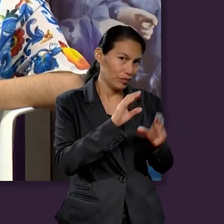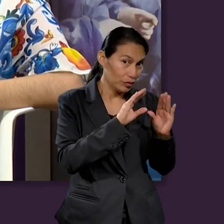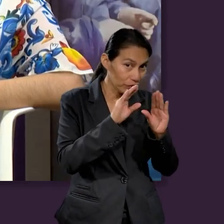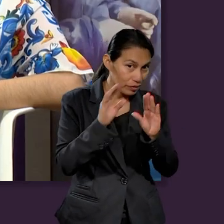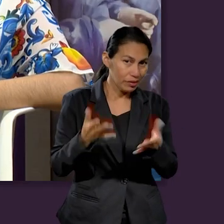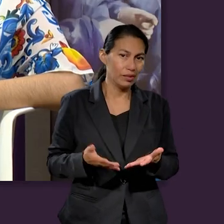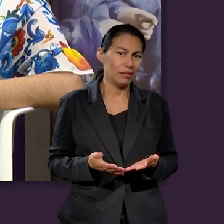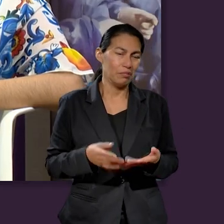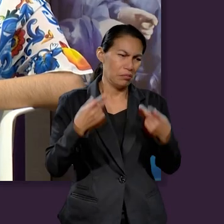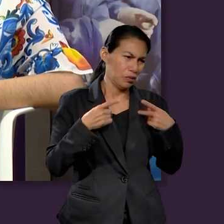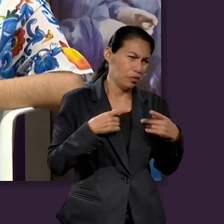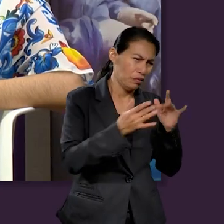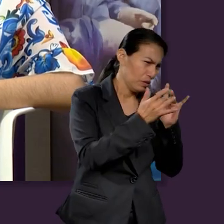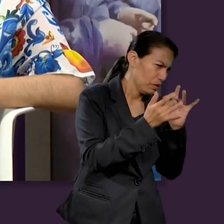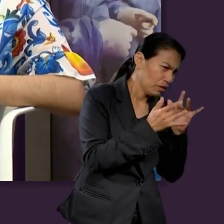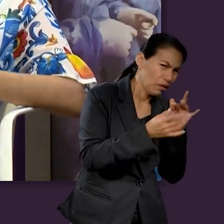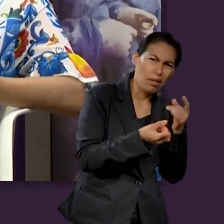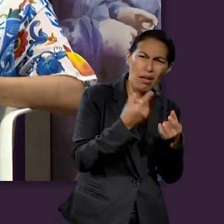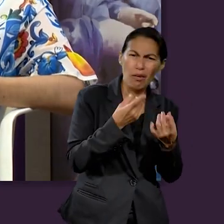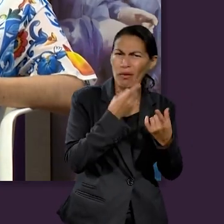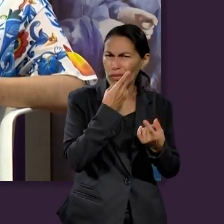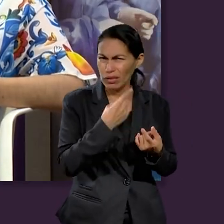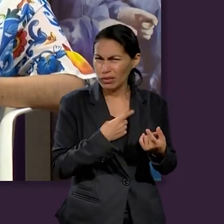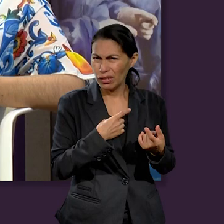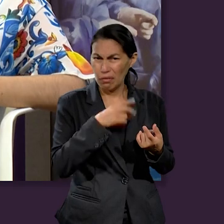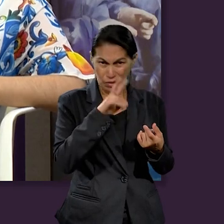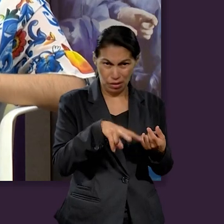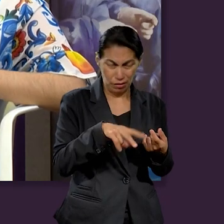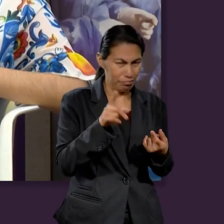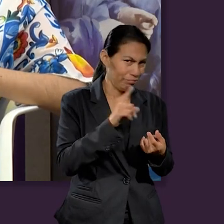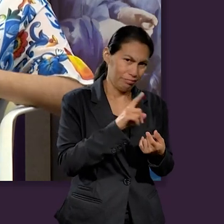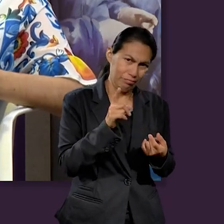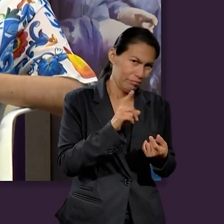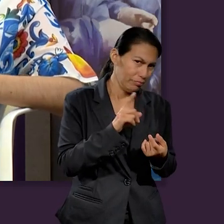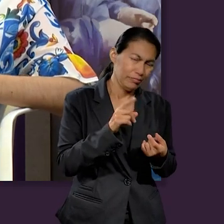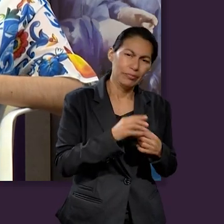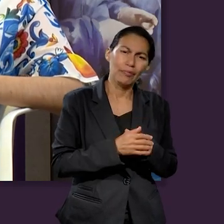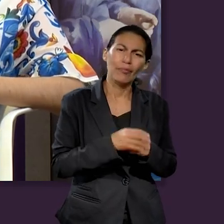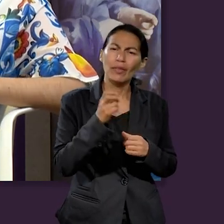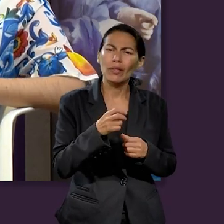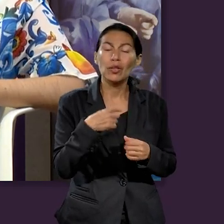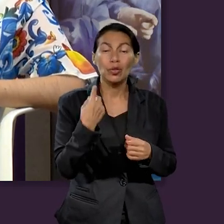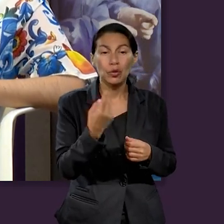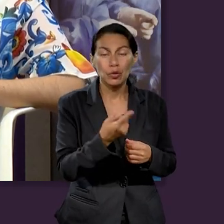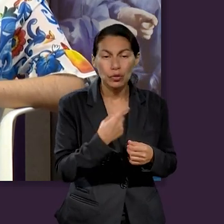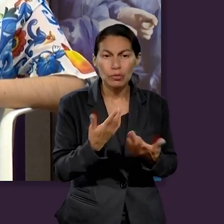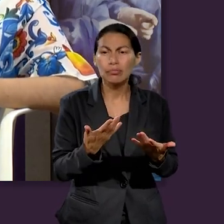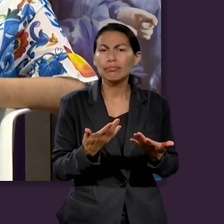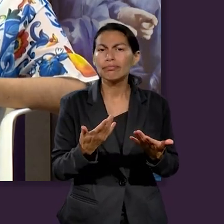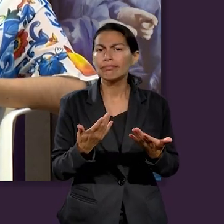información falsa, entonces también depende mucho de dónde estamos consiguiendo esa información porque no todo lo que se publique en internet es real, como dice